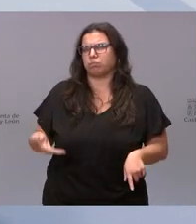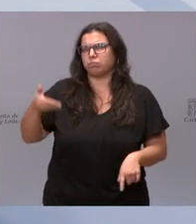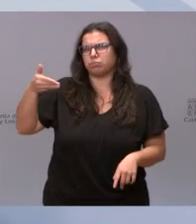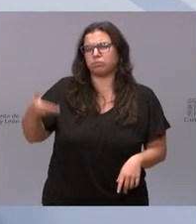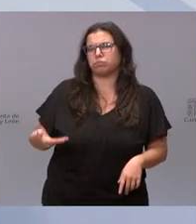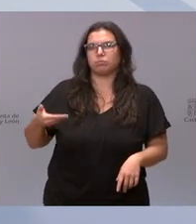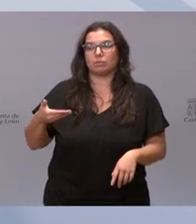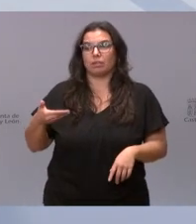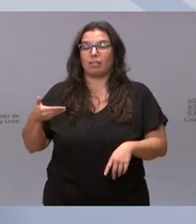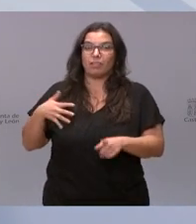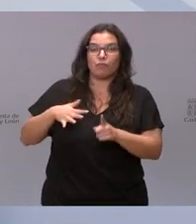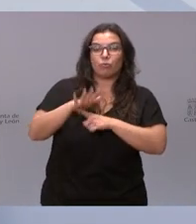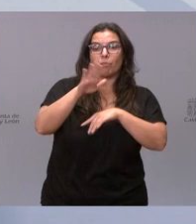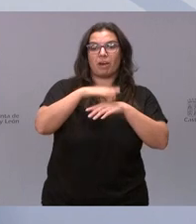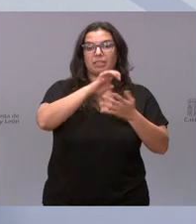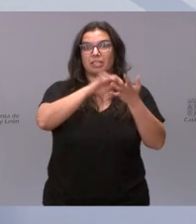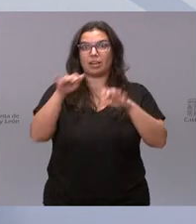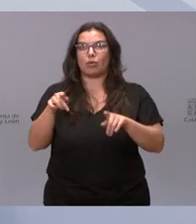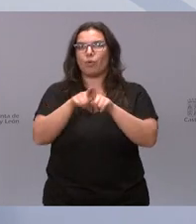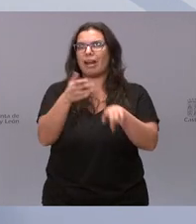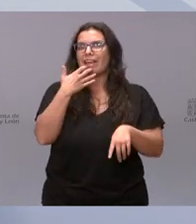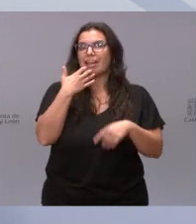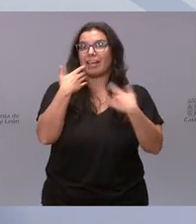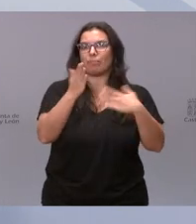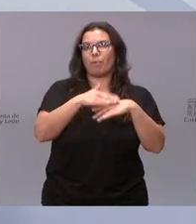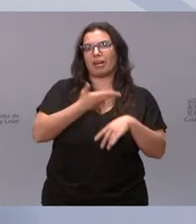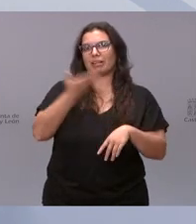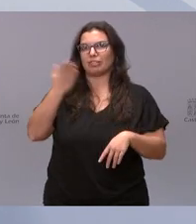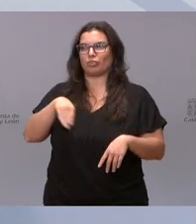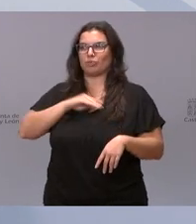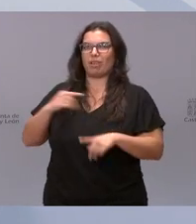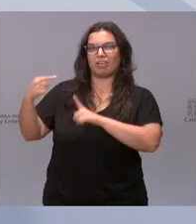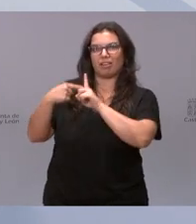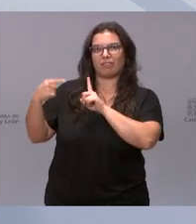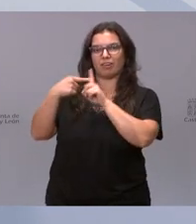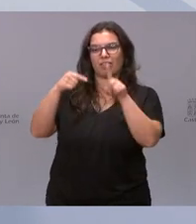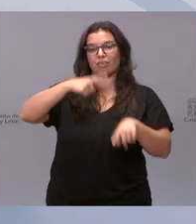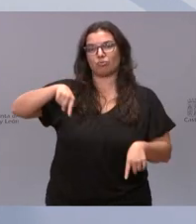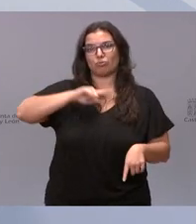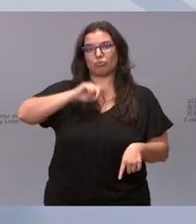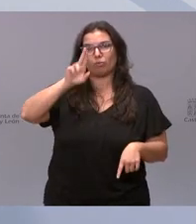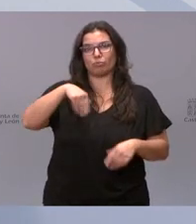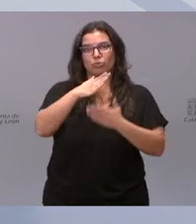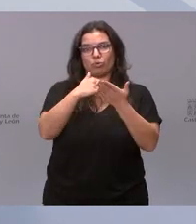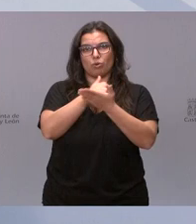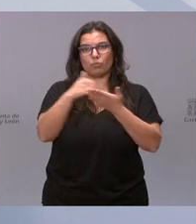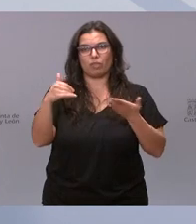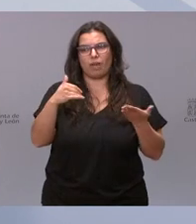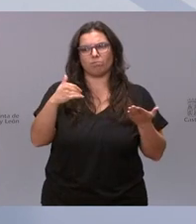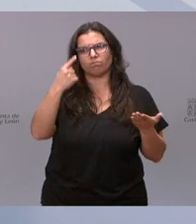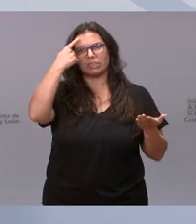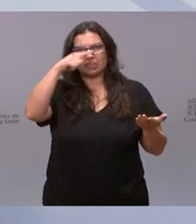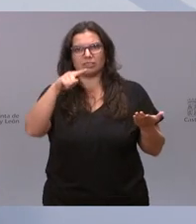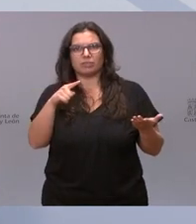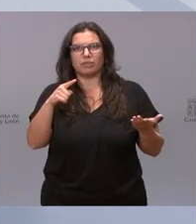hacen de Castilla y León un ejemplo en toda España. Somos una comunidad autónoma que sabemos lo